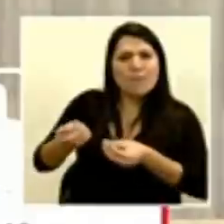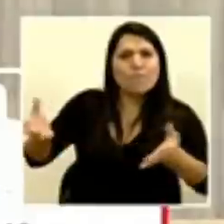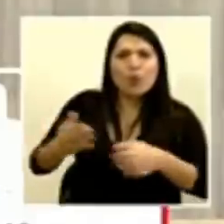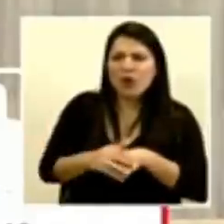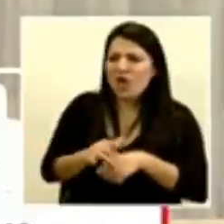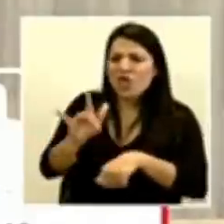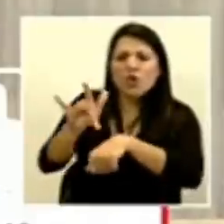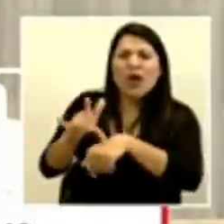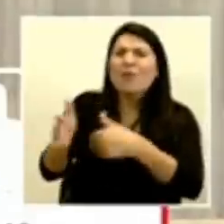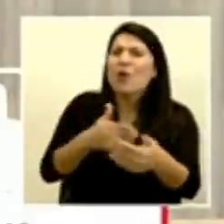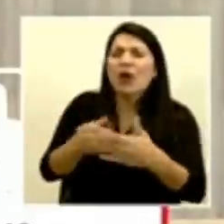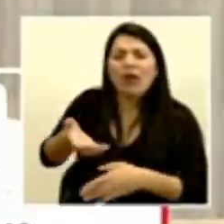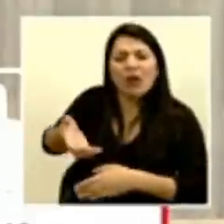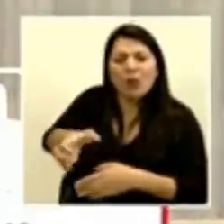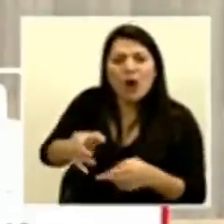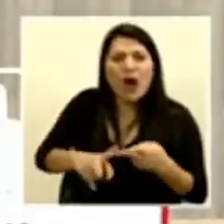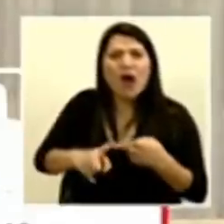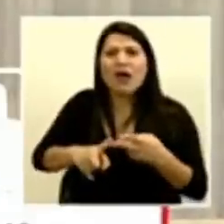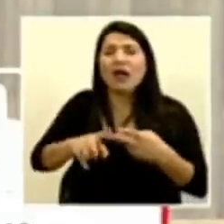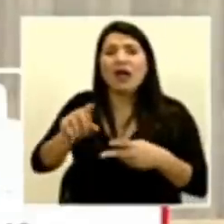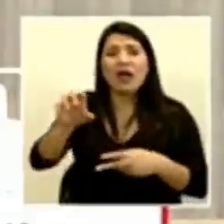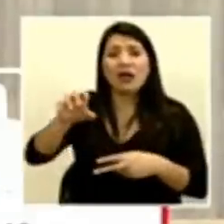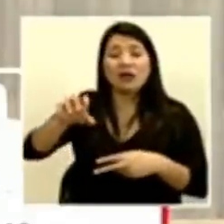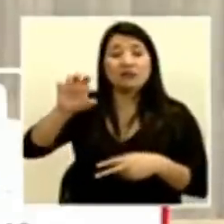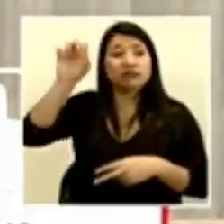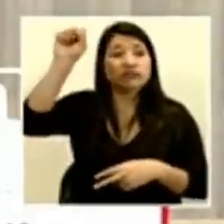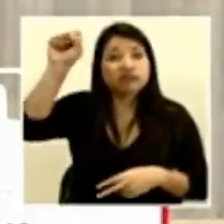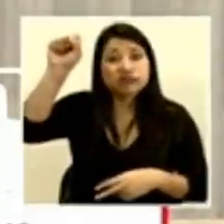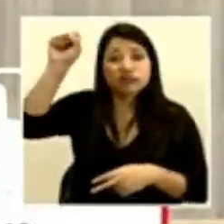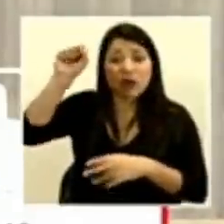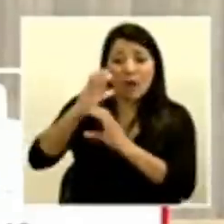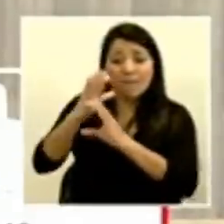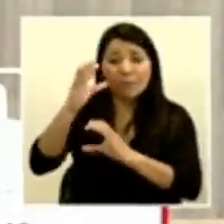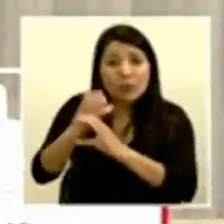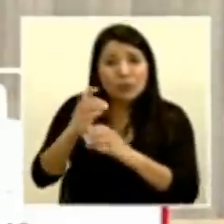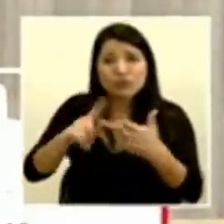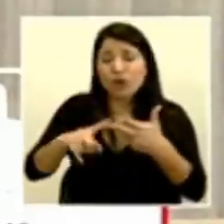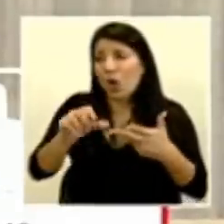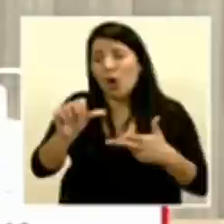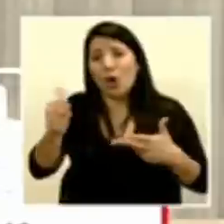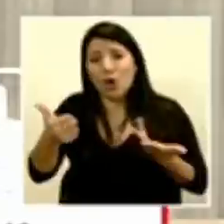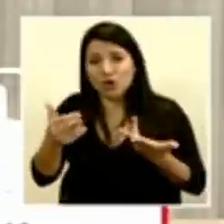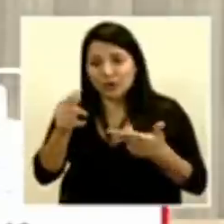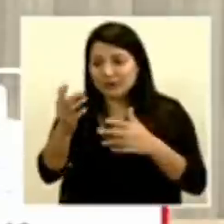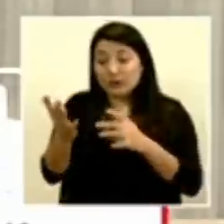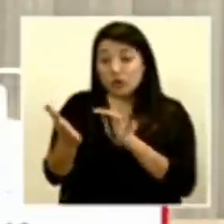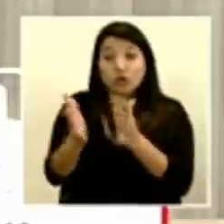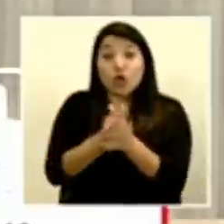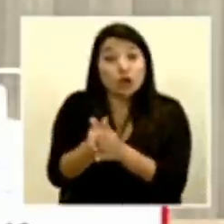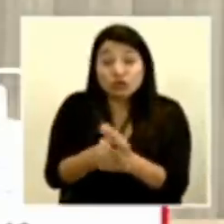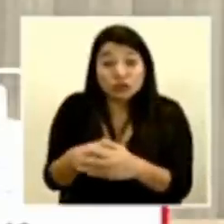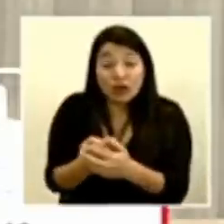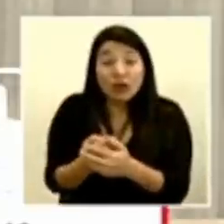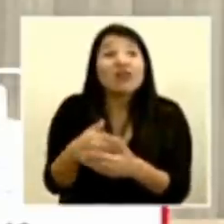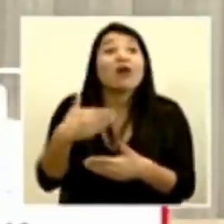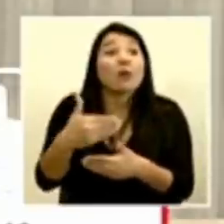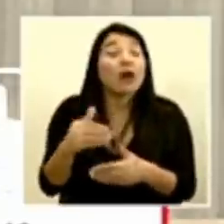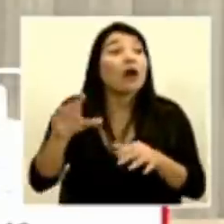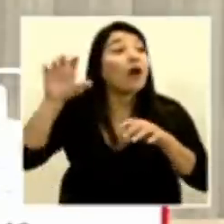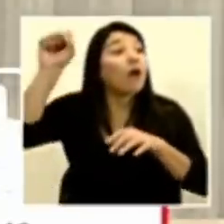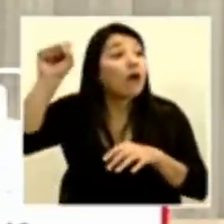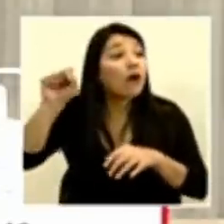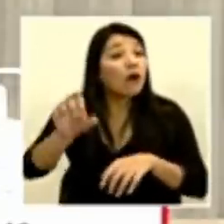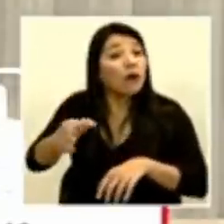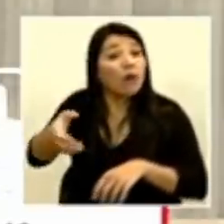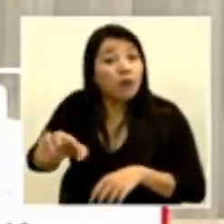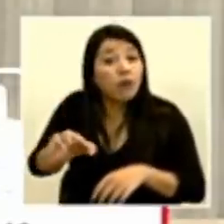una perilla de una puerta un trompo de un bus y no nos lavamos las manos y nos tocamos la cara ahí está el riesgo de que eso signifiquen infecciones no solamente infecciones para